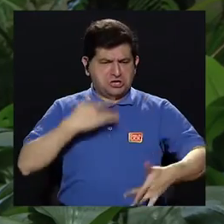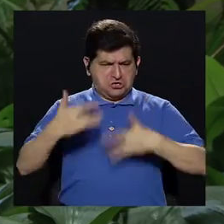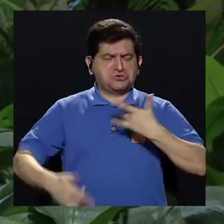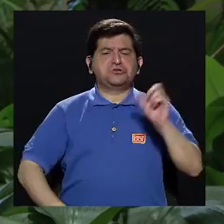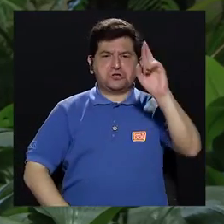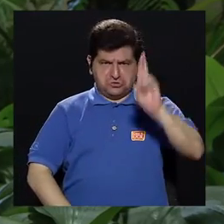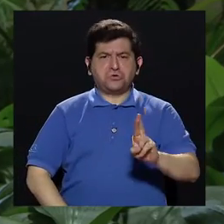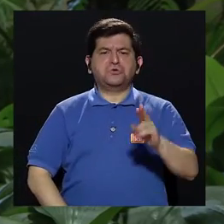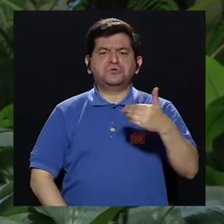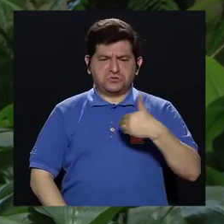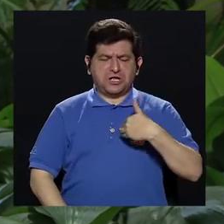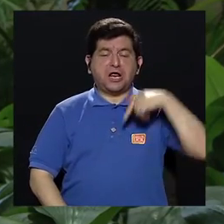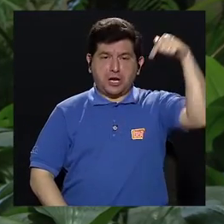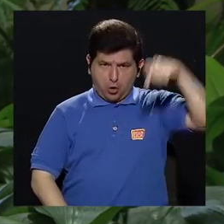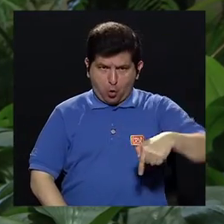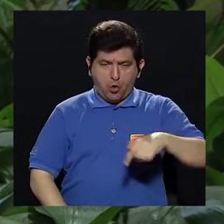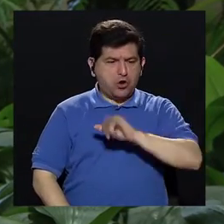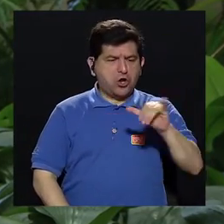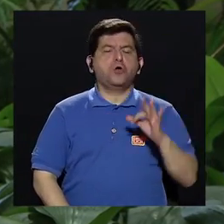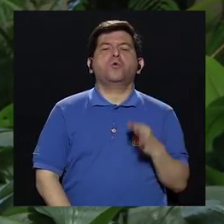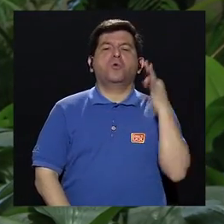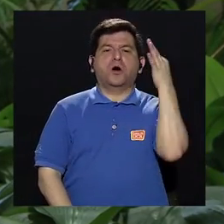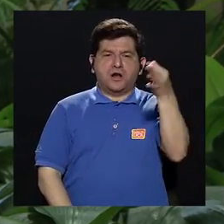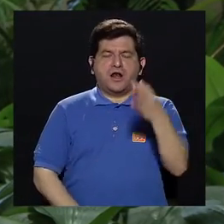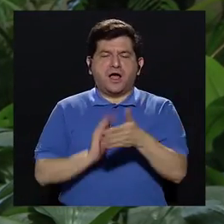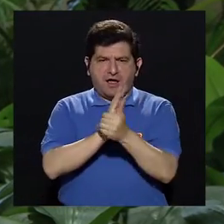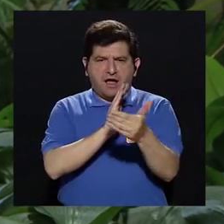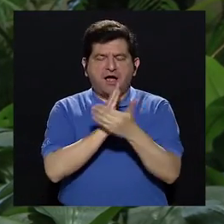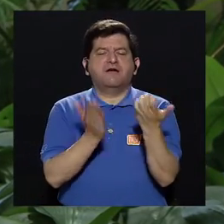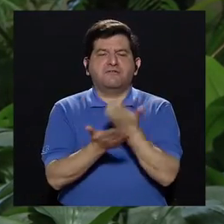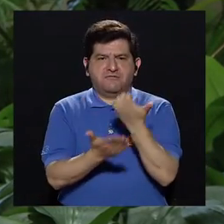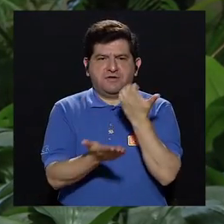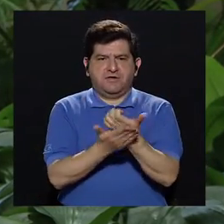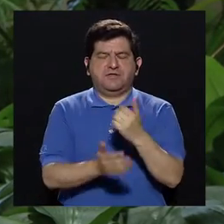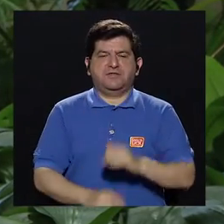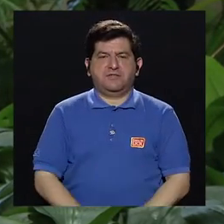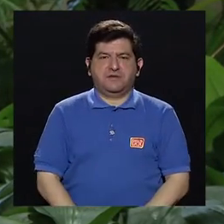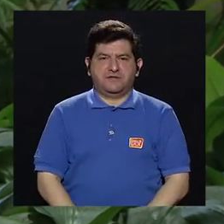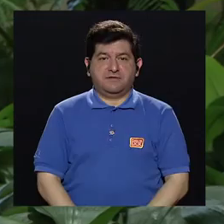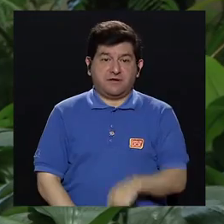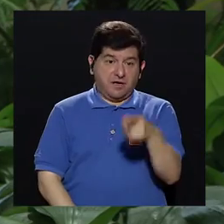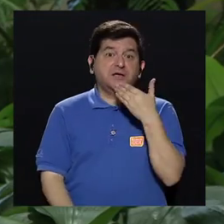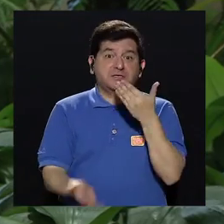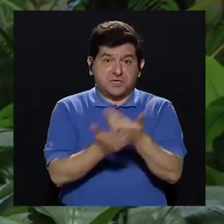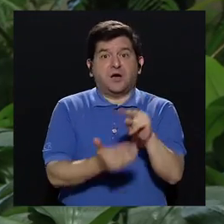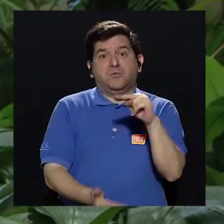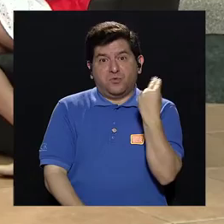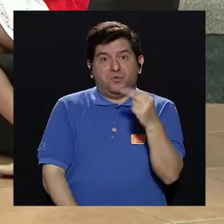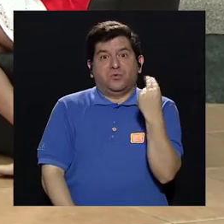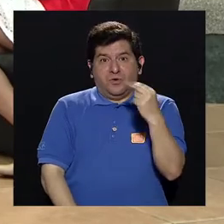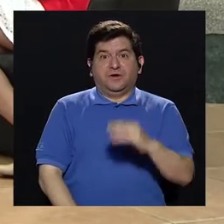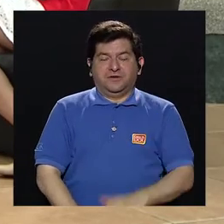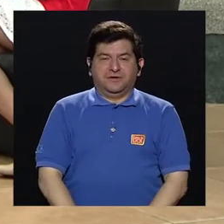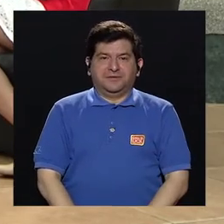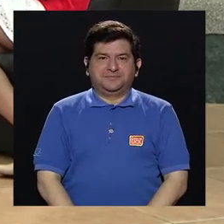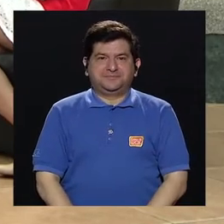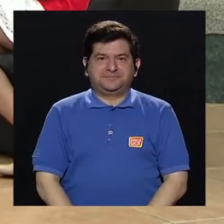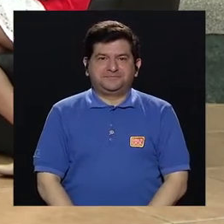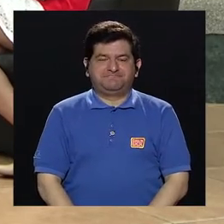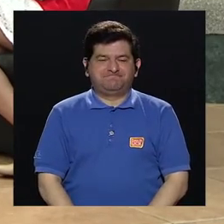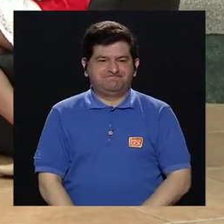siento que Costa Rica tiene hoy y tendrá en el futuro la capacidad económica para bueno, eso es una muy buena noticia, ya